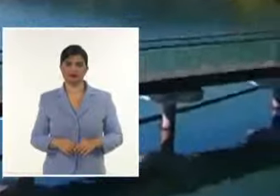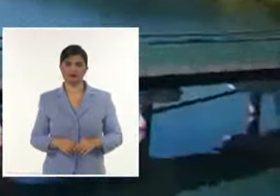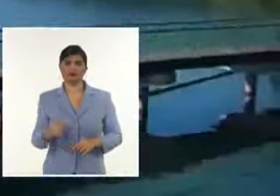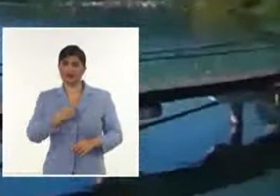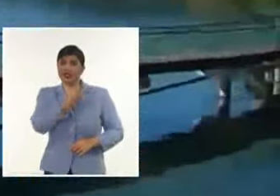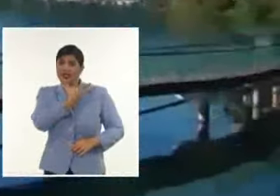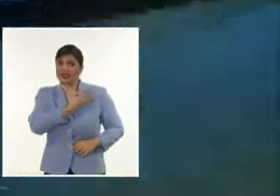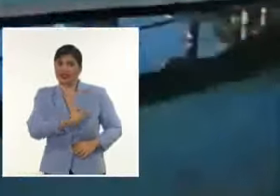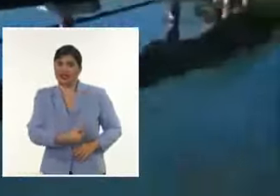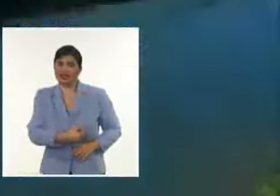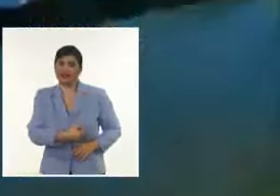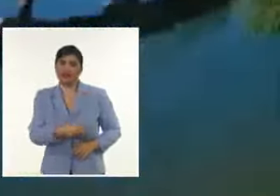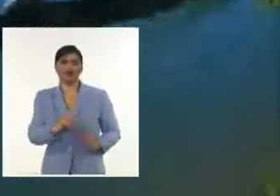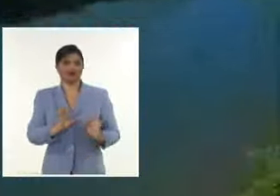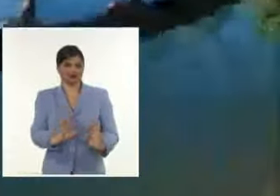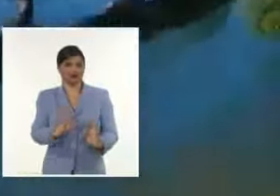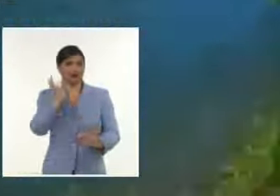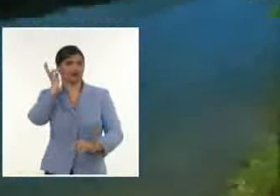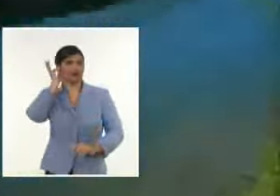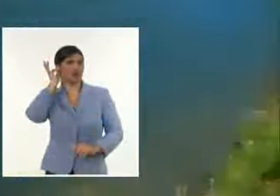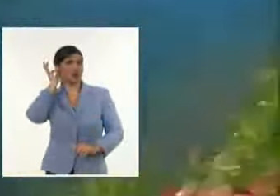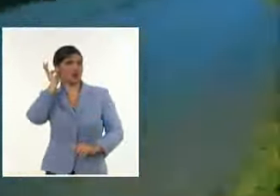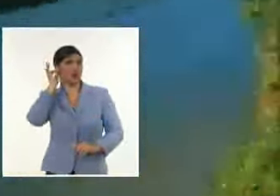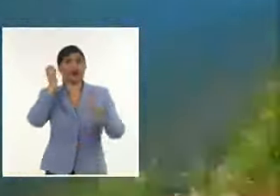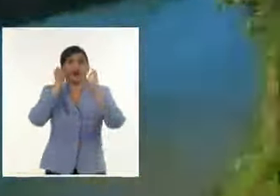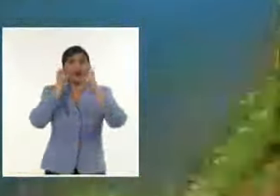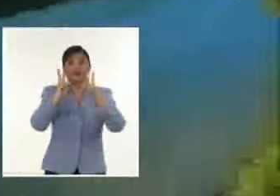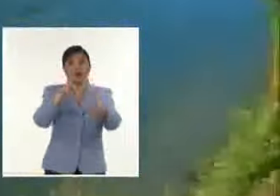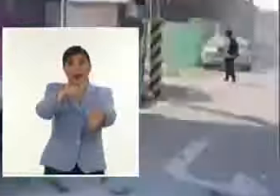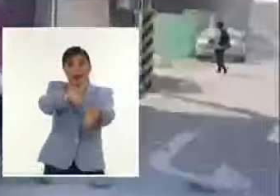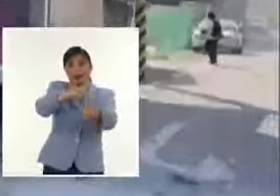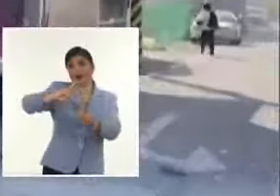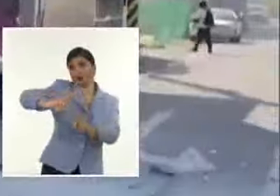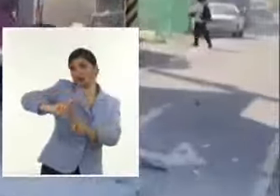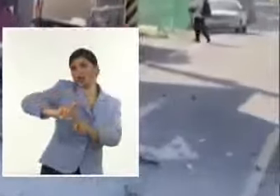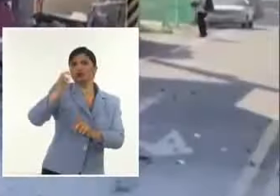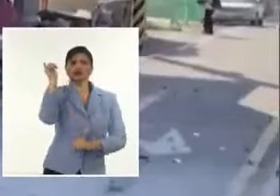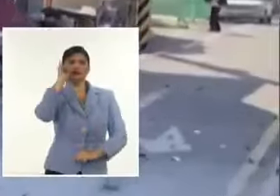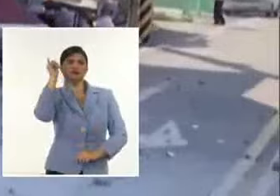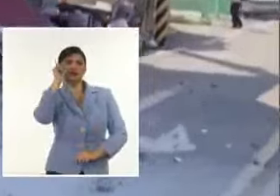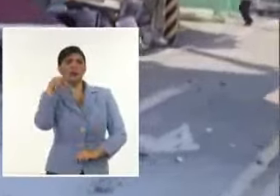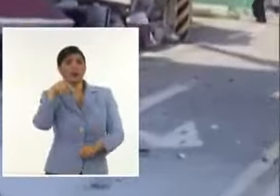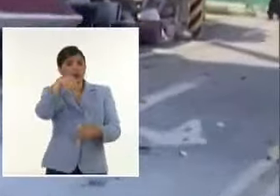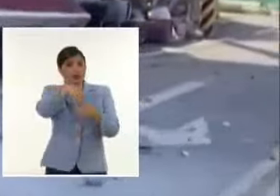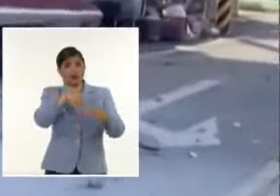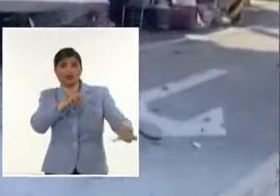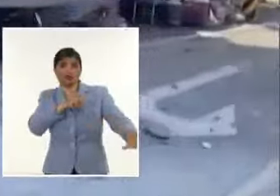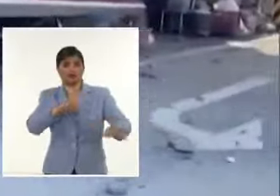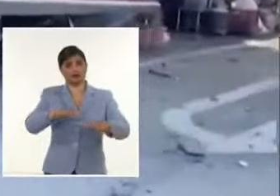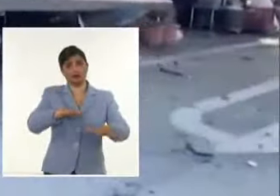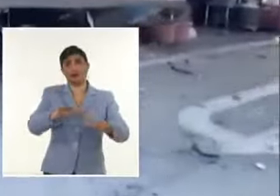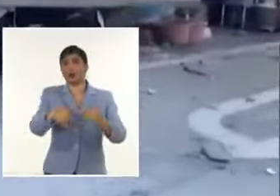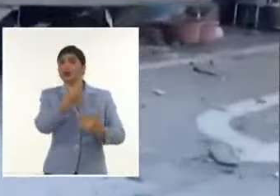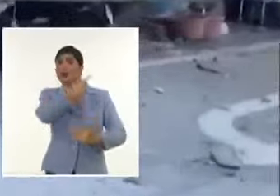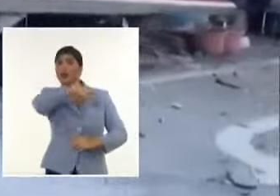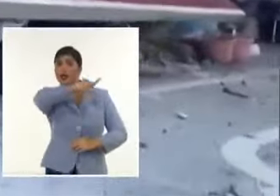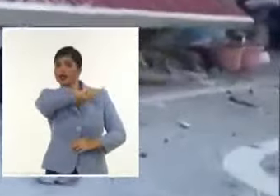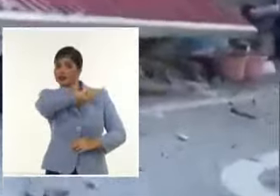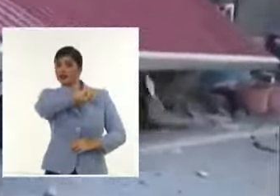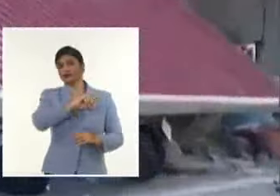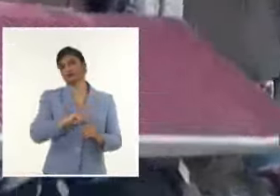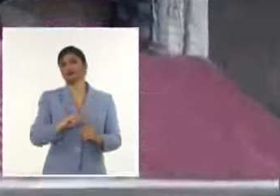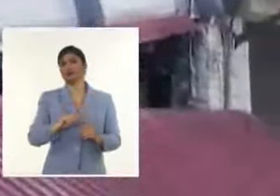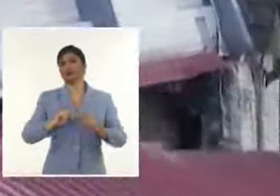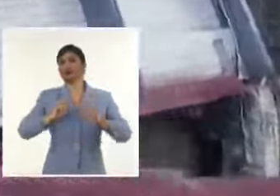experiencia de esta conductora de Taiwán Que estaba en vivo cuando ocurrió el terremoto que asoló a esa nación en la jornada de ayer Luego se han sucedido